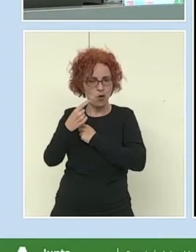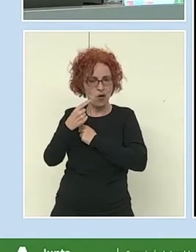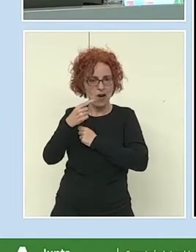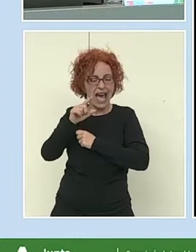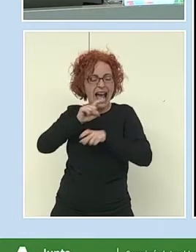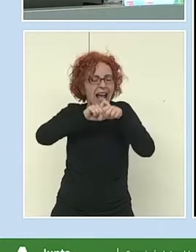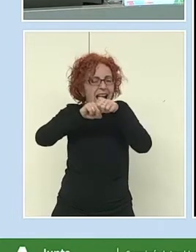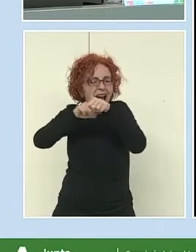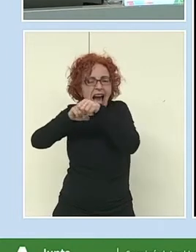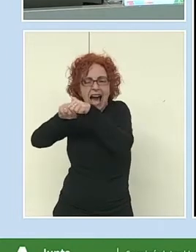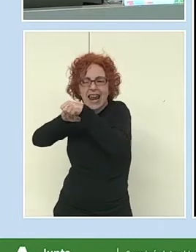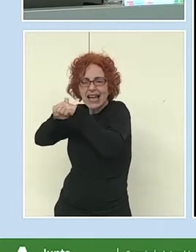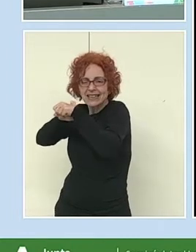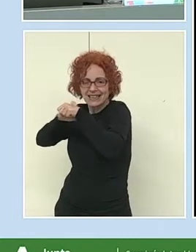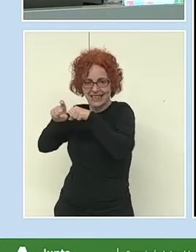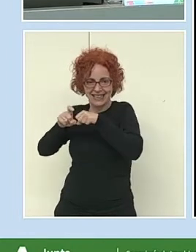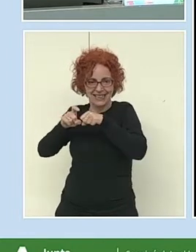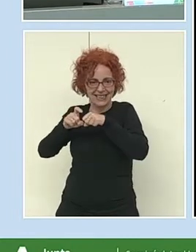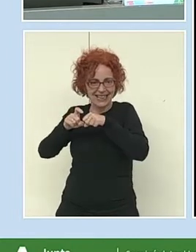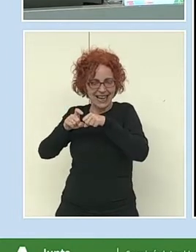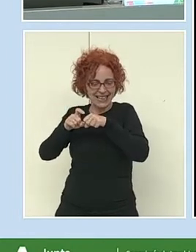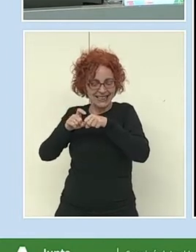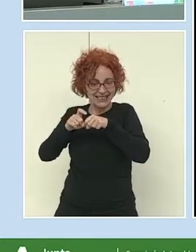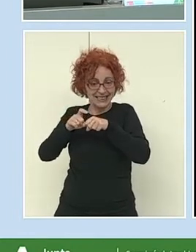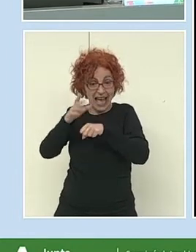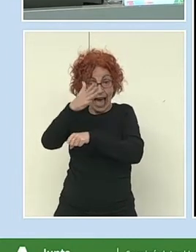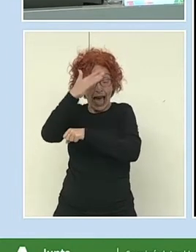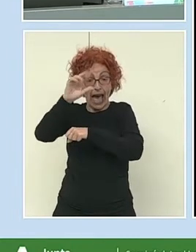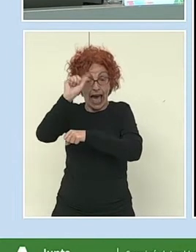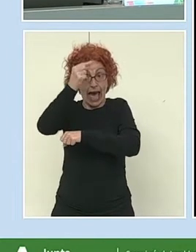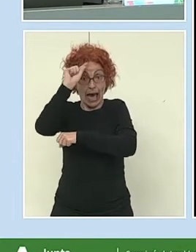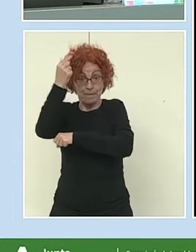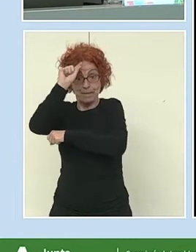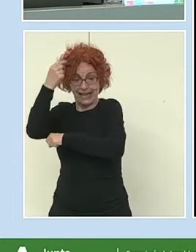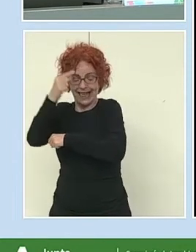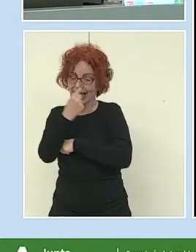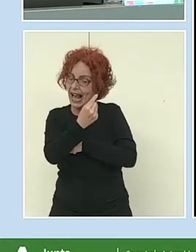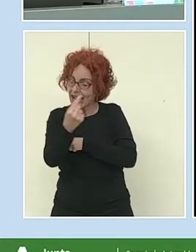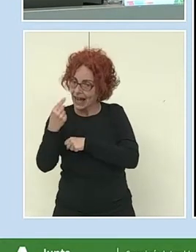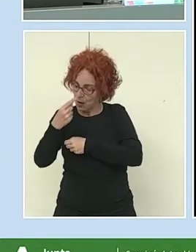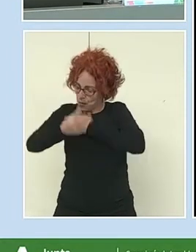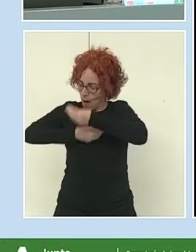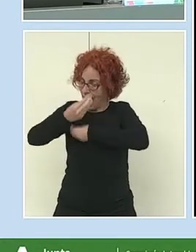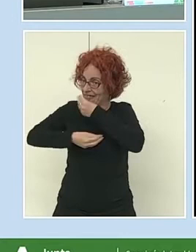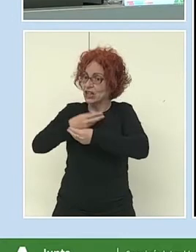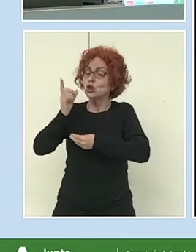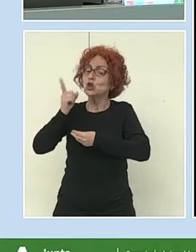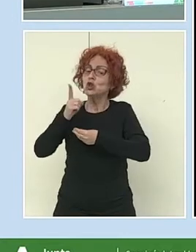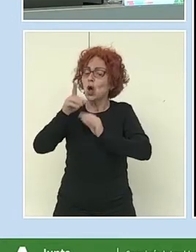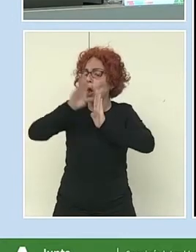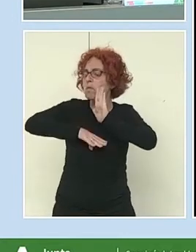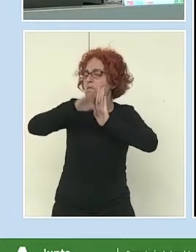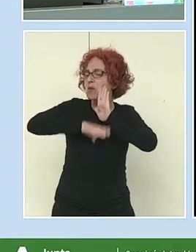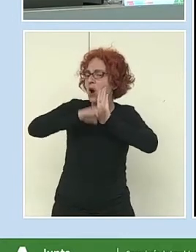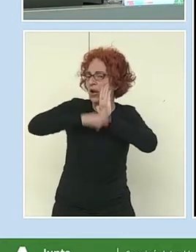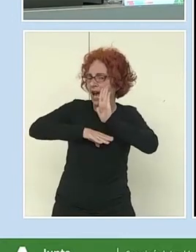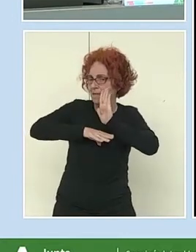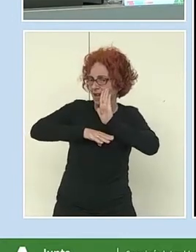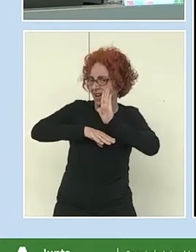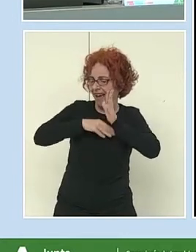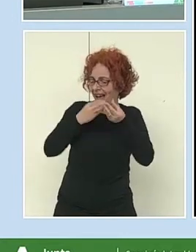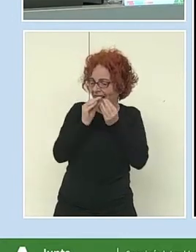donde se va a desarrollar el videojuego. De manera que, no es solamente ponerse a programar un videojuego, sino